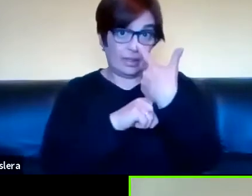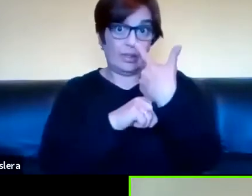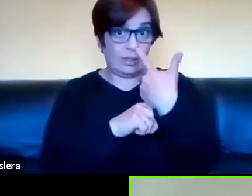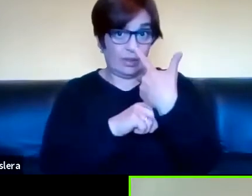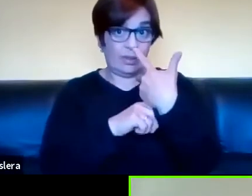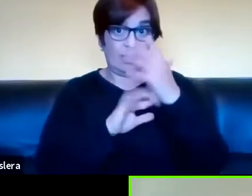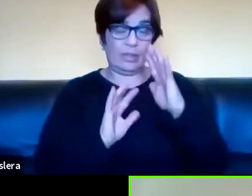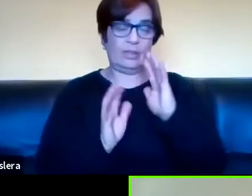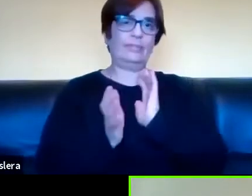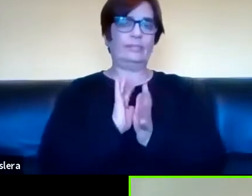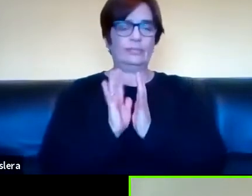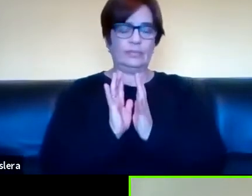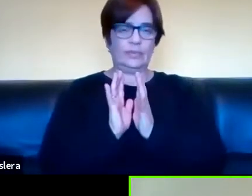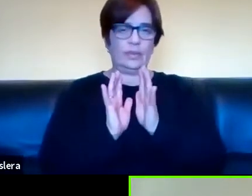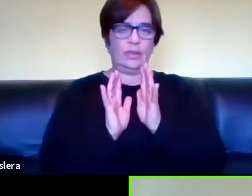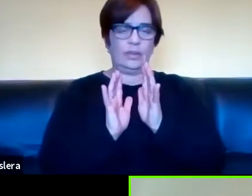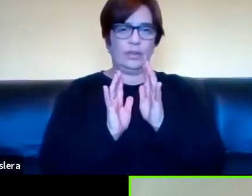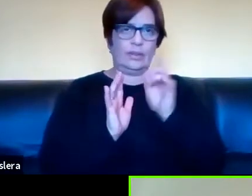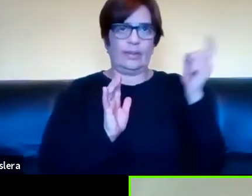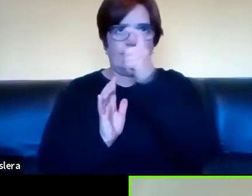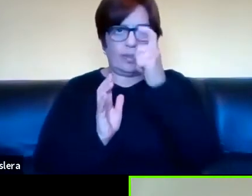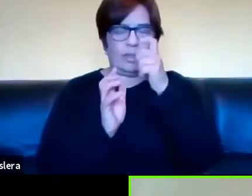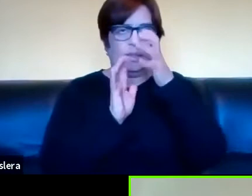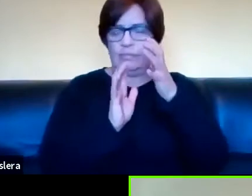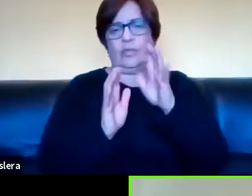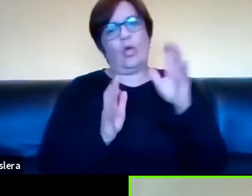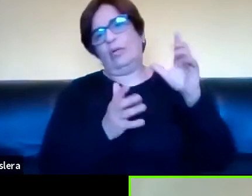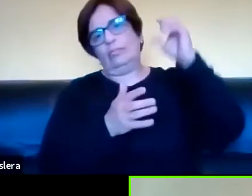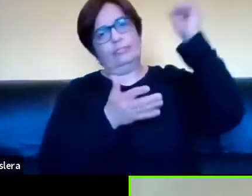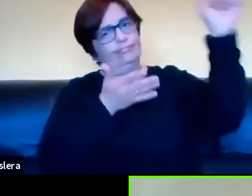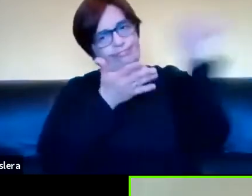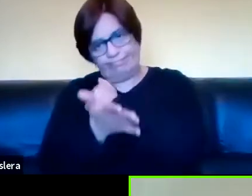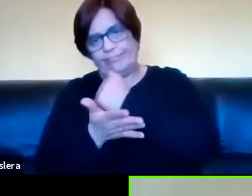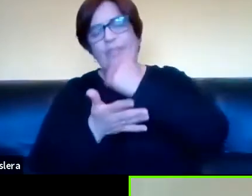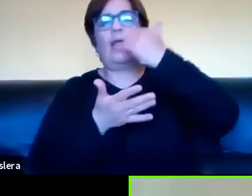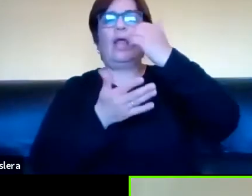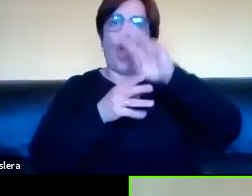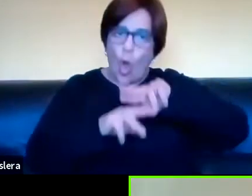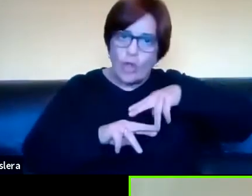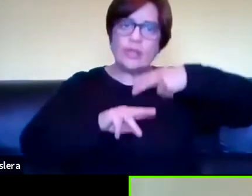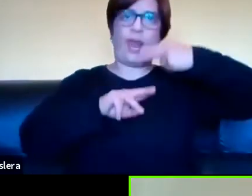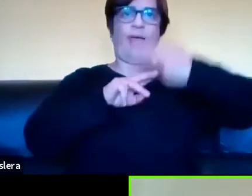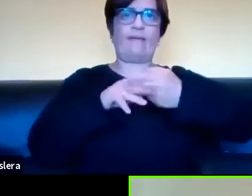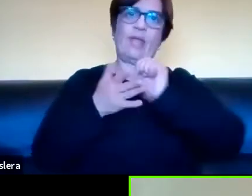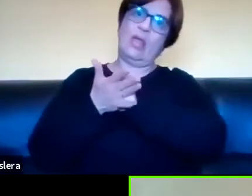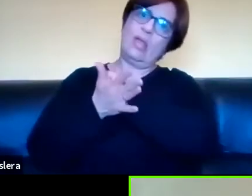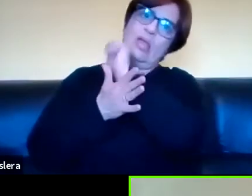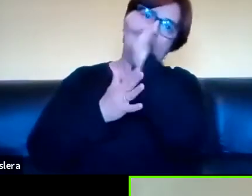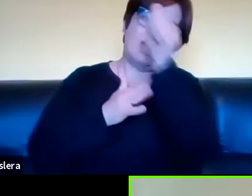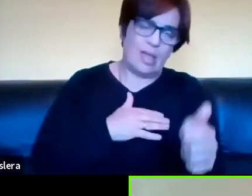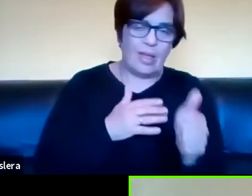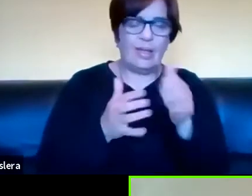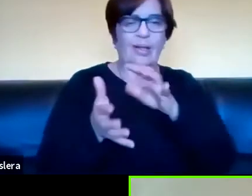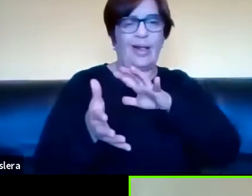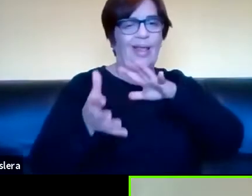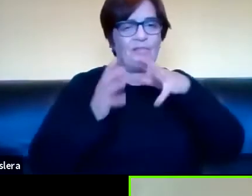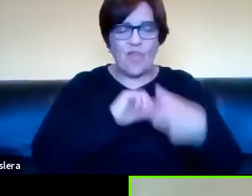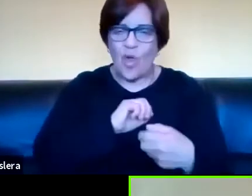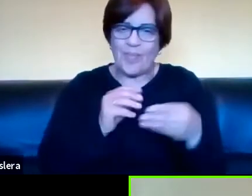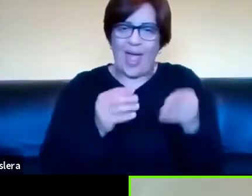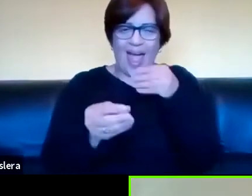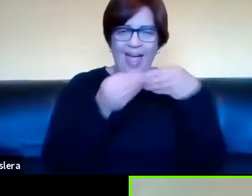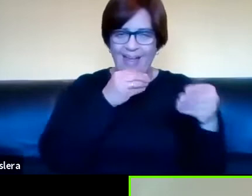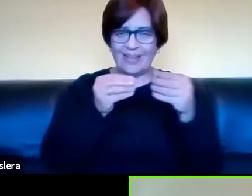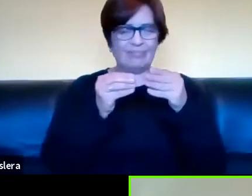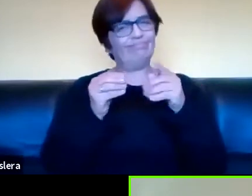no lo puedo reescribir tan fácilmente lo tengo que hacer de vuelta entonces hay muchos elementos en cuanto en la manipulación del texto que son